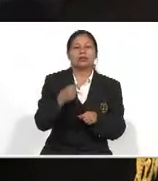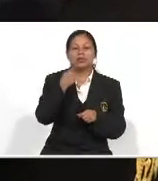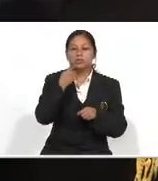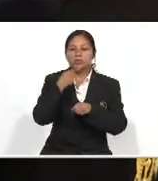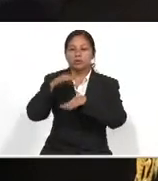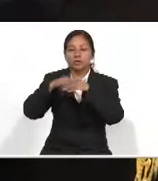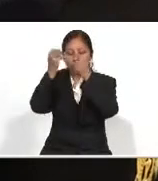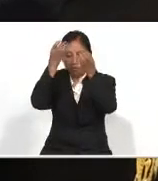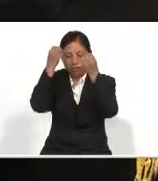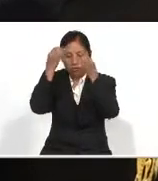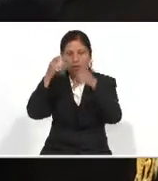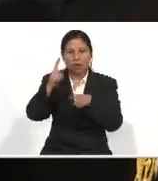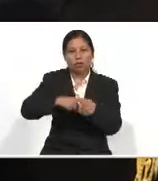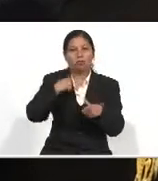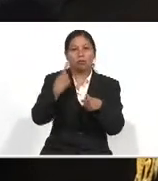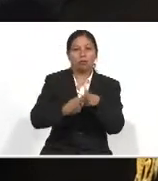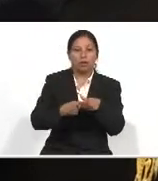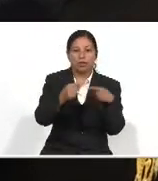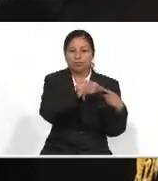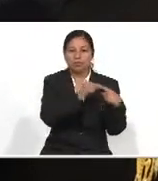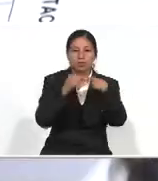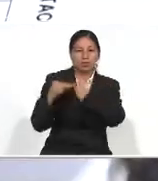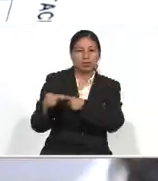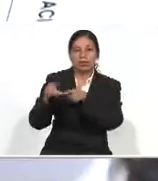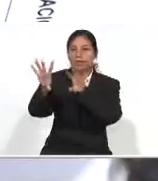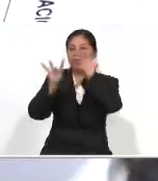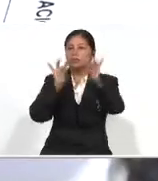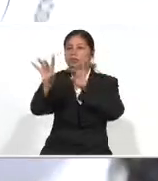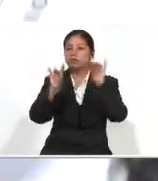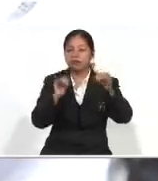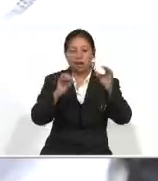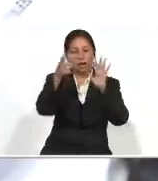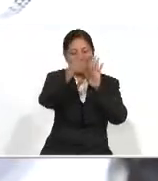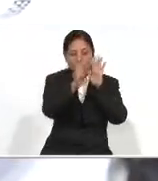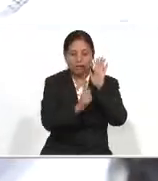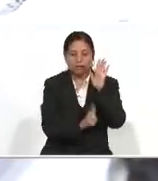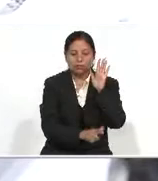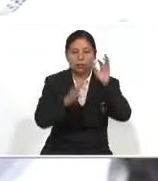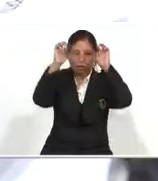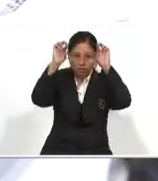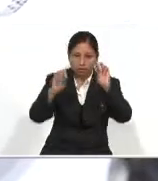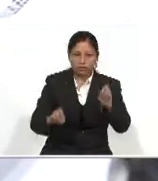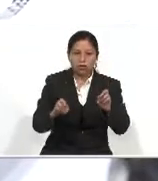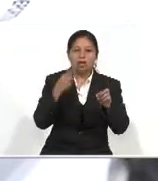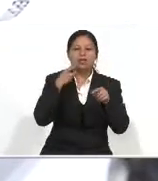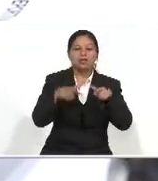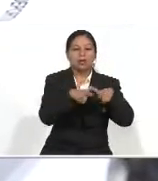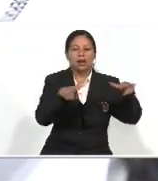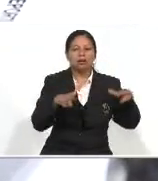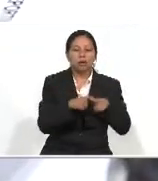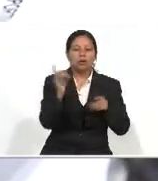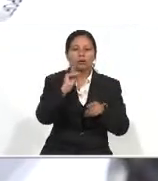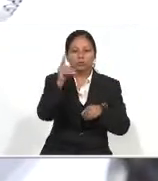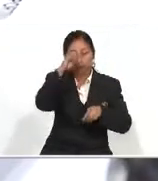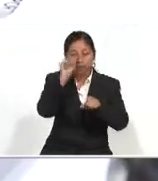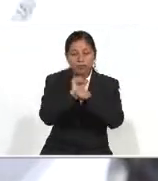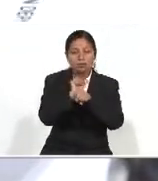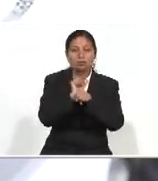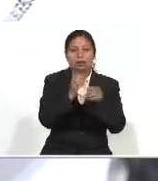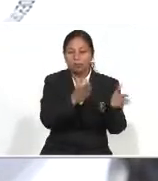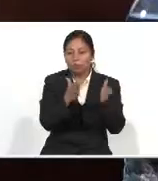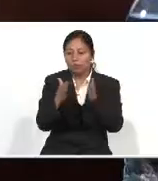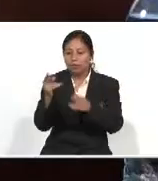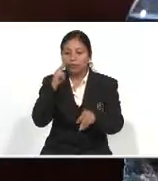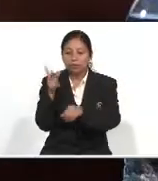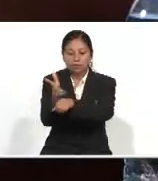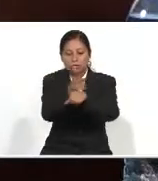solicitó un informe en el cual se especifique el mecanismo de selección, el listado de personas que fueron admitidas y la ubicación. El informe servirá para seguir con el proceso de